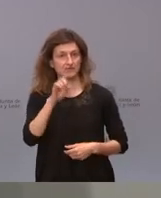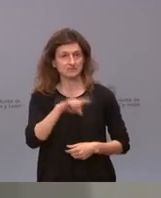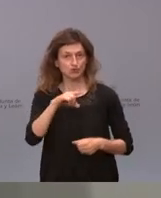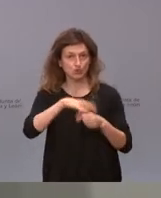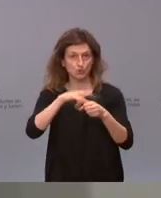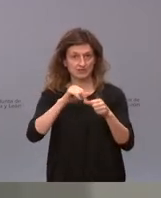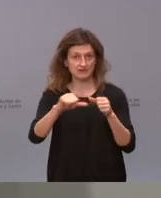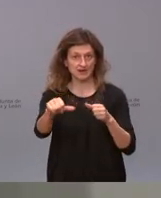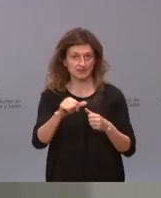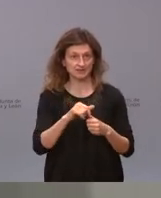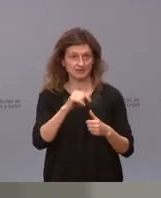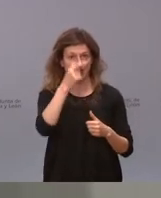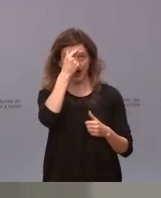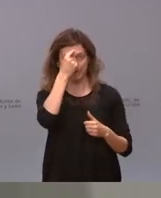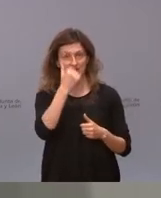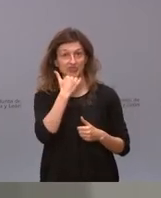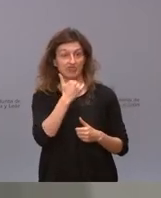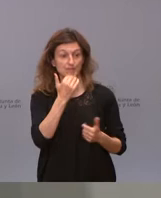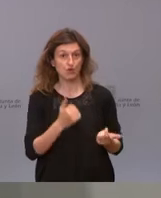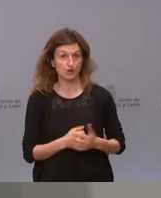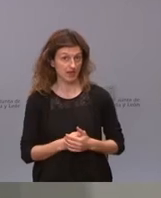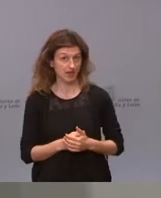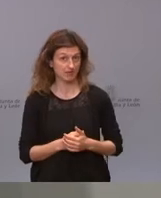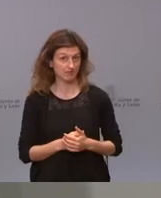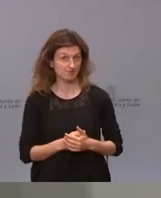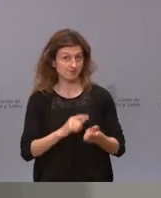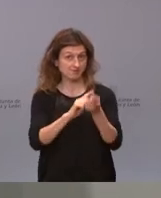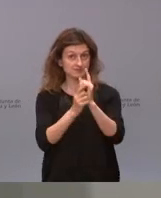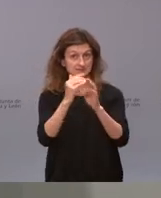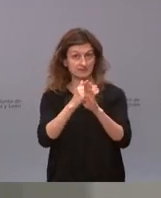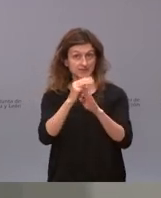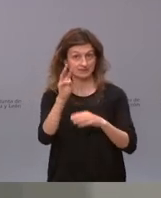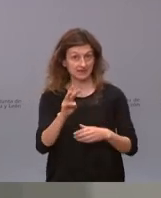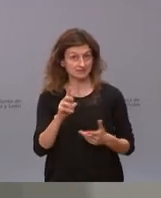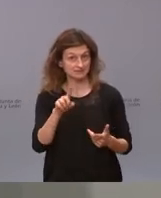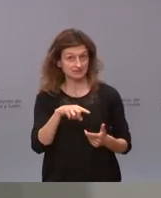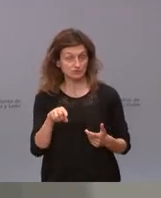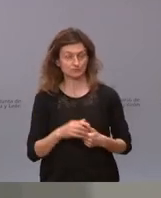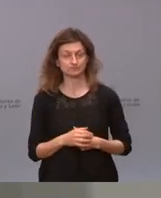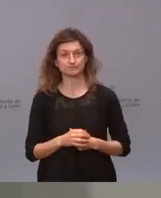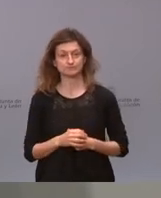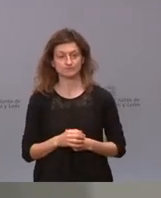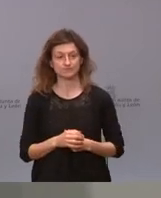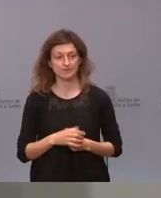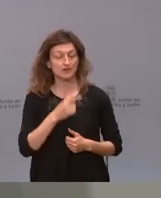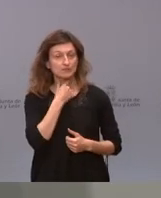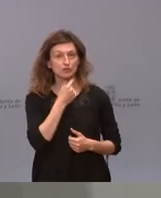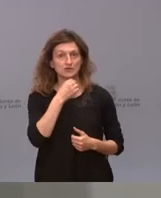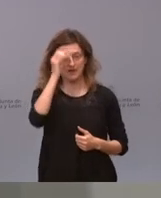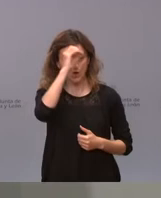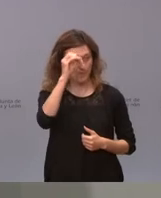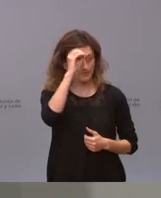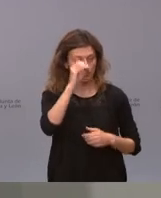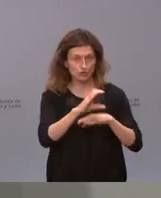lunes por ejemplo Ávila o Zamora que son las que están en una situación inferior pasen a nivel 3? Y también me gustaría la opinión del